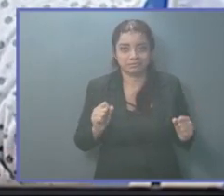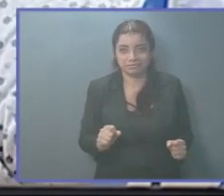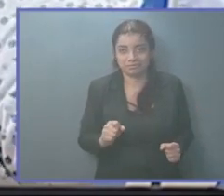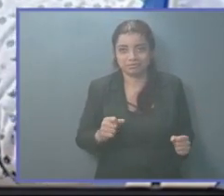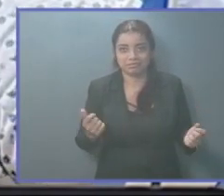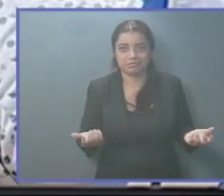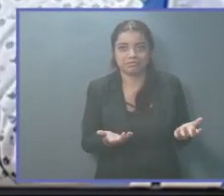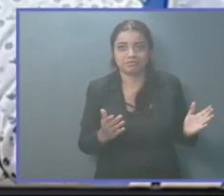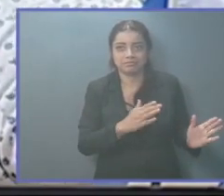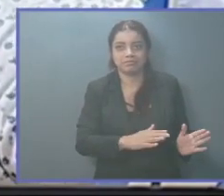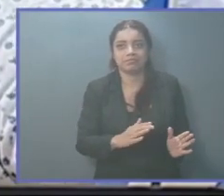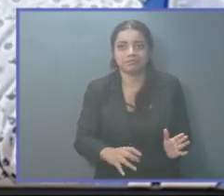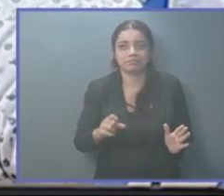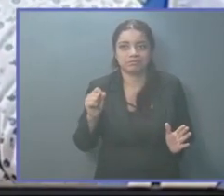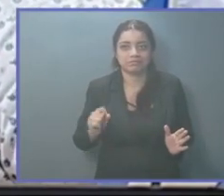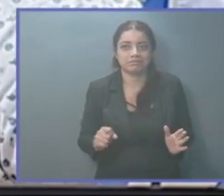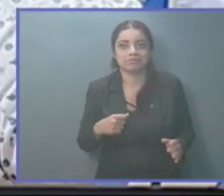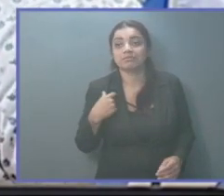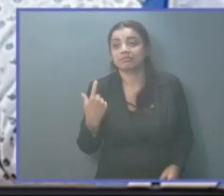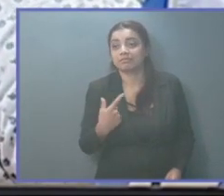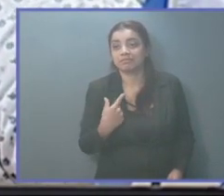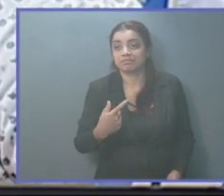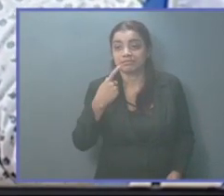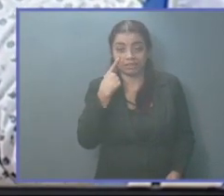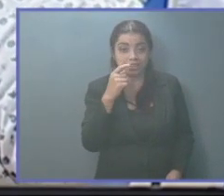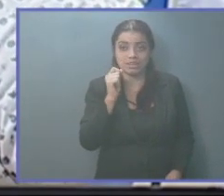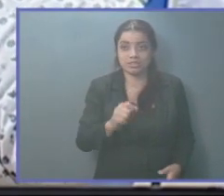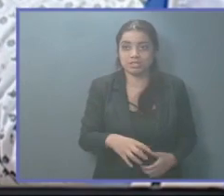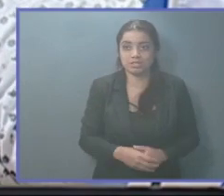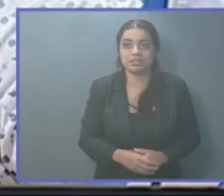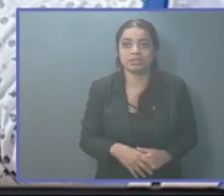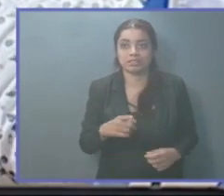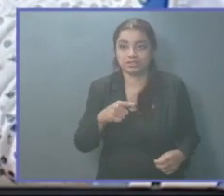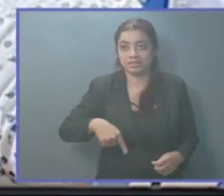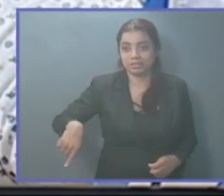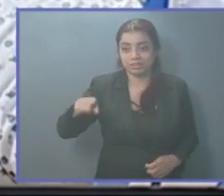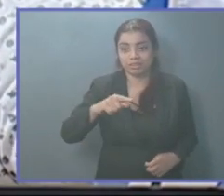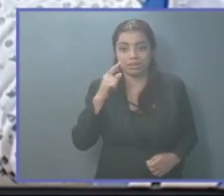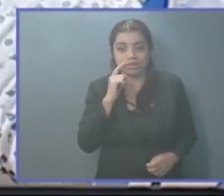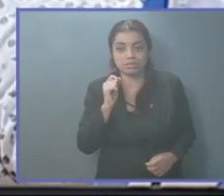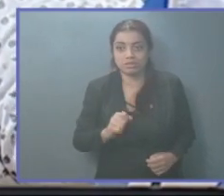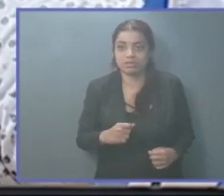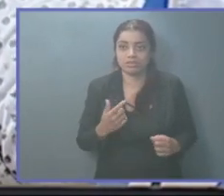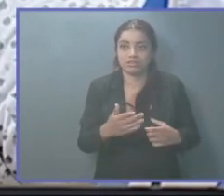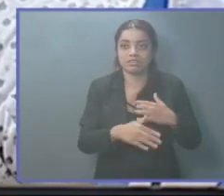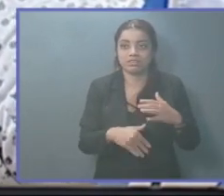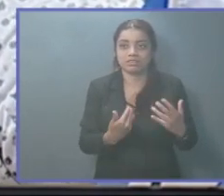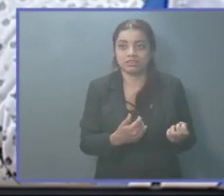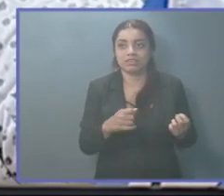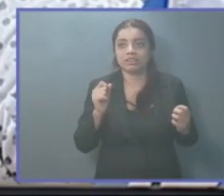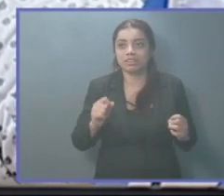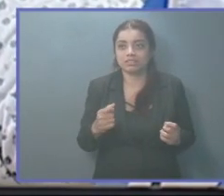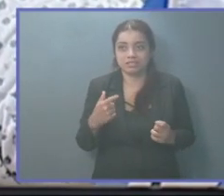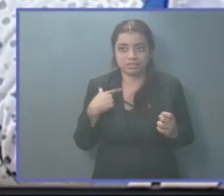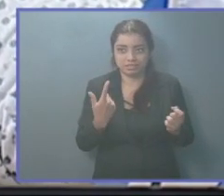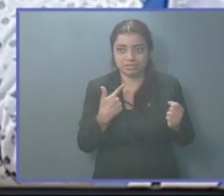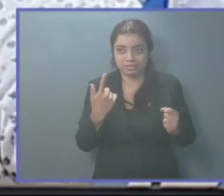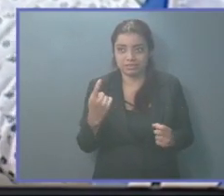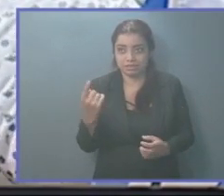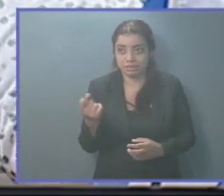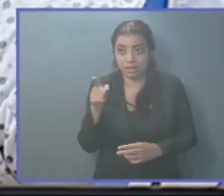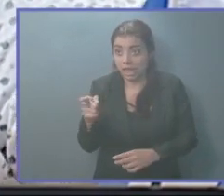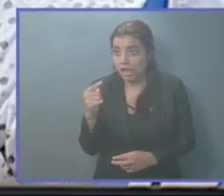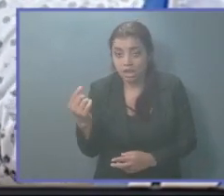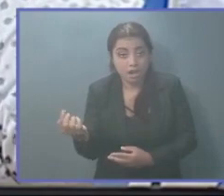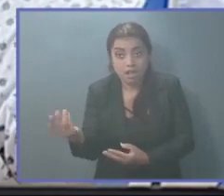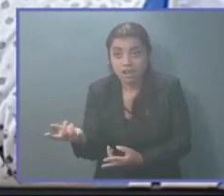quieren escuchar las respuestas del señor Ministro. Ustedes quieren tener respuestas que él no les va a dar. Y